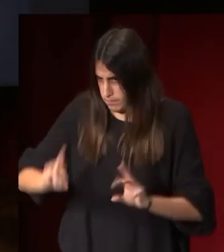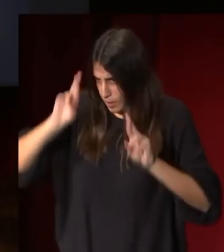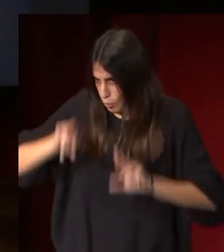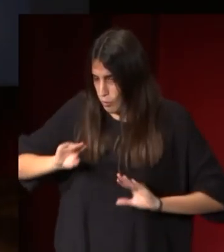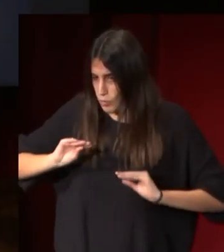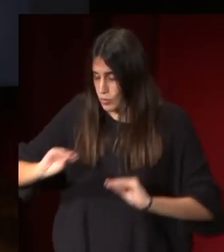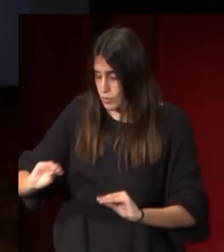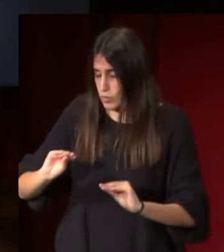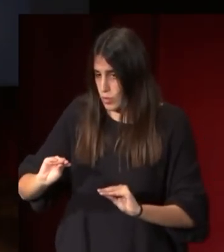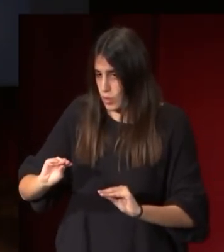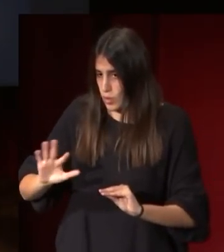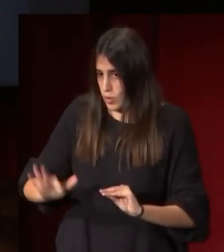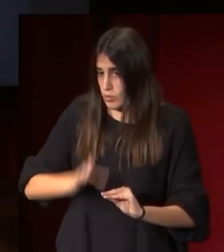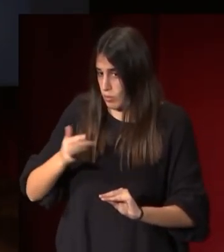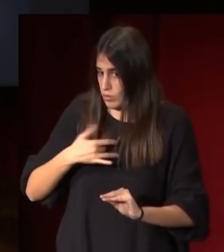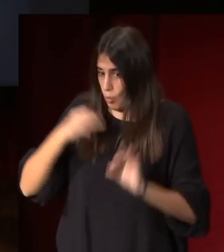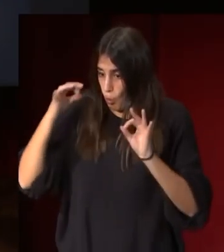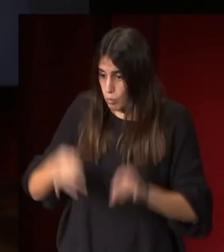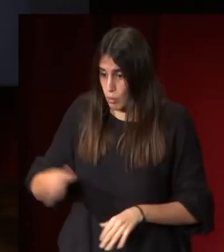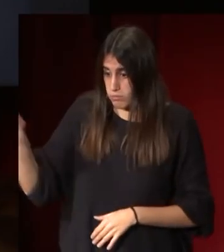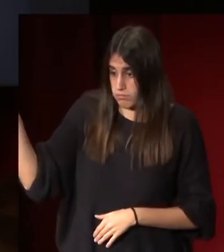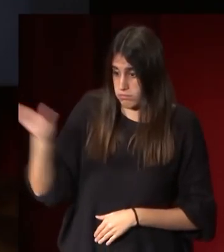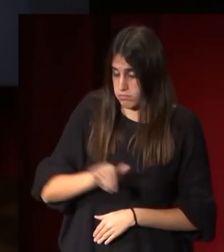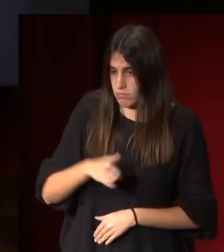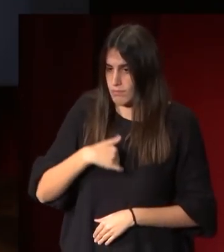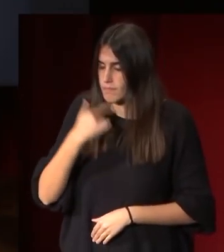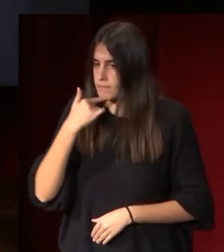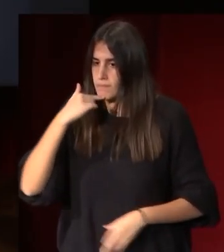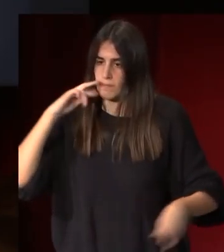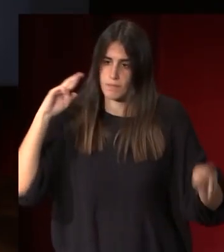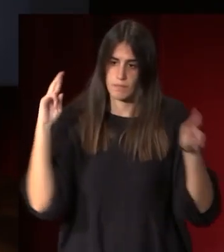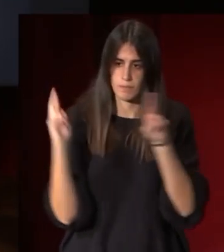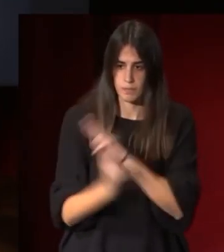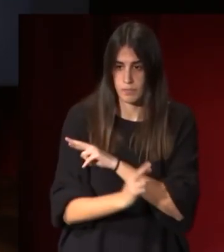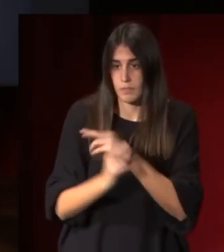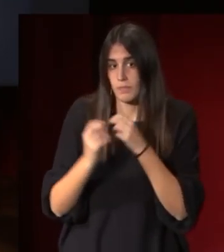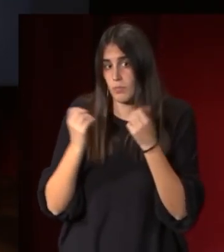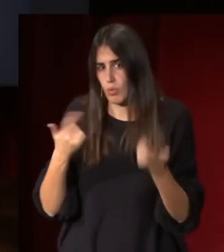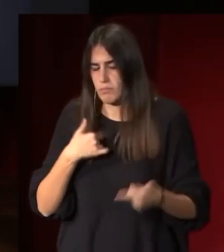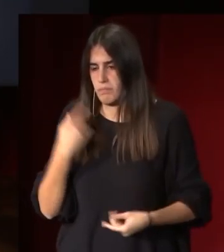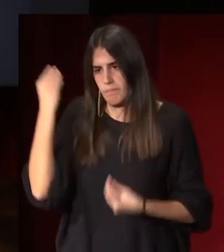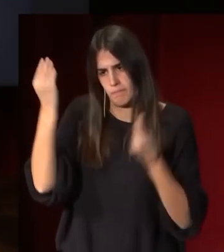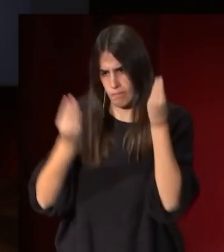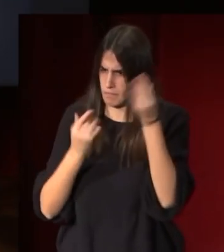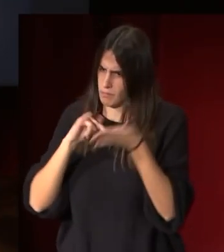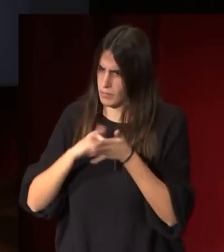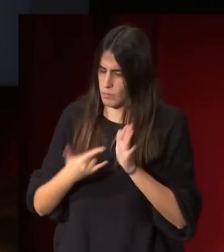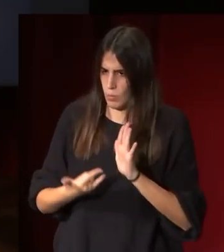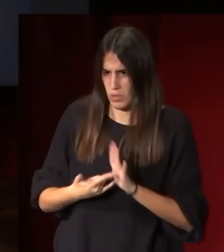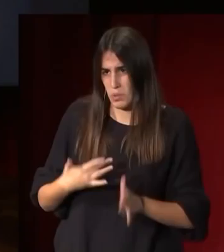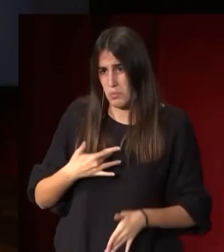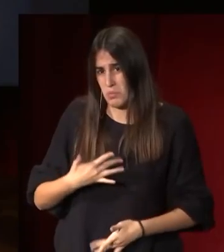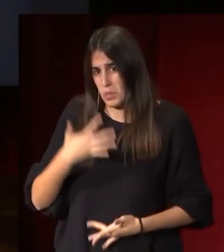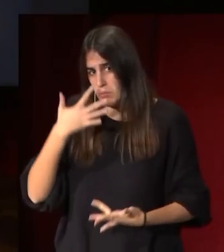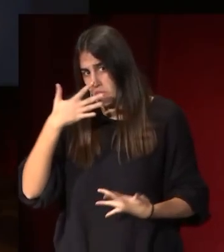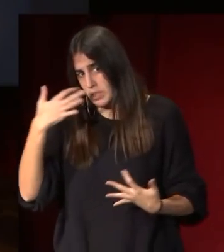contesta a Carlos IV que va a estudiar este proyecto pero que realmente es verdad